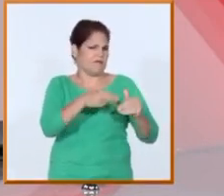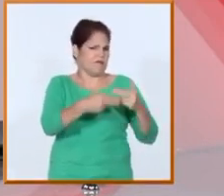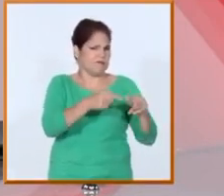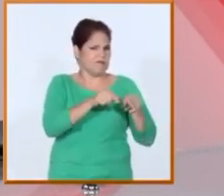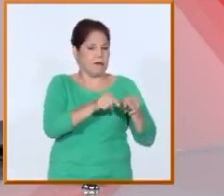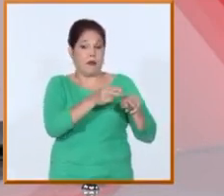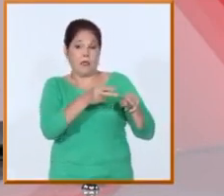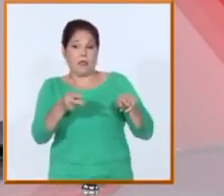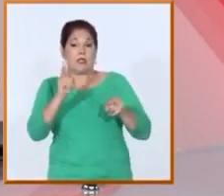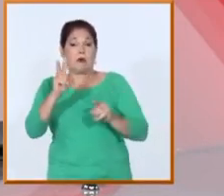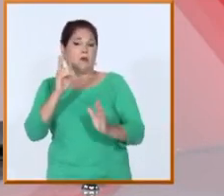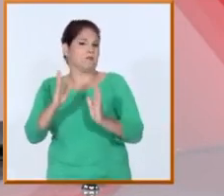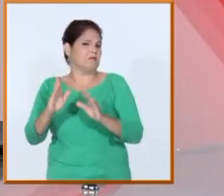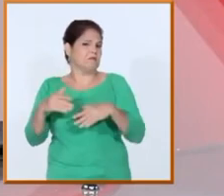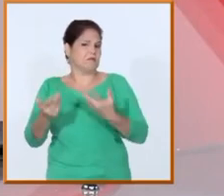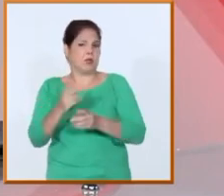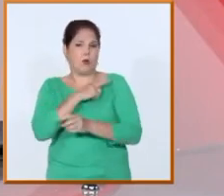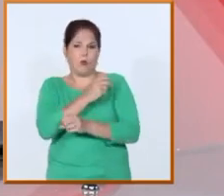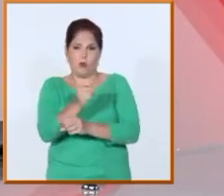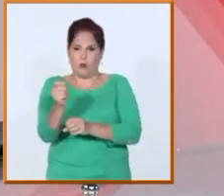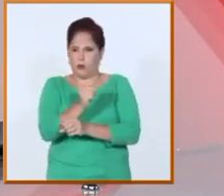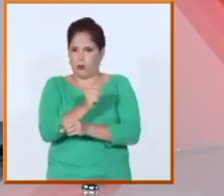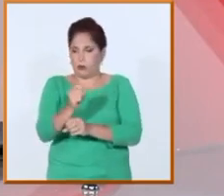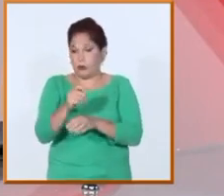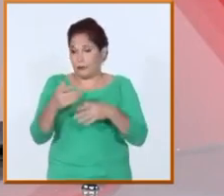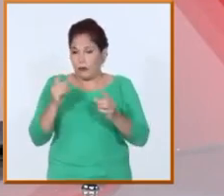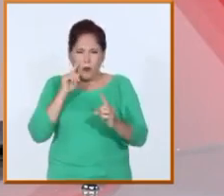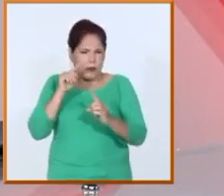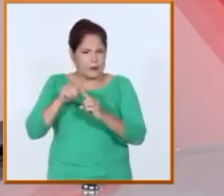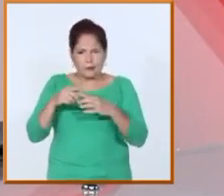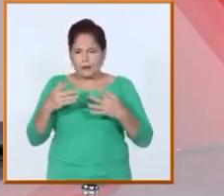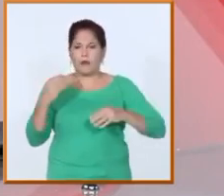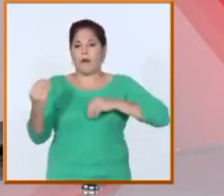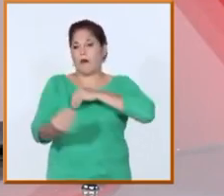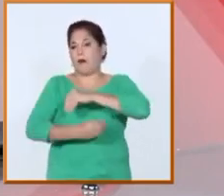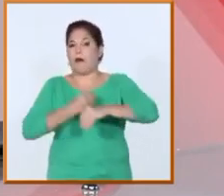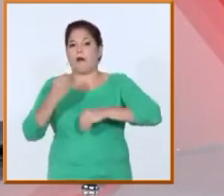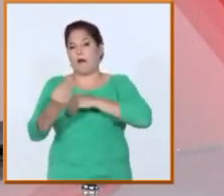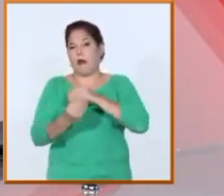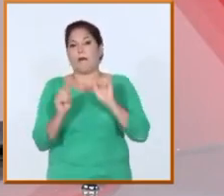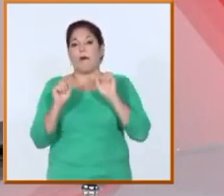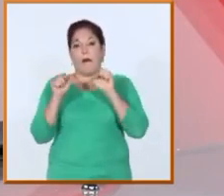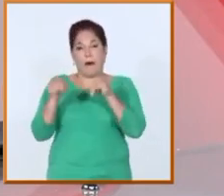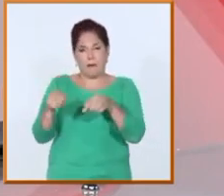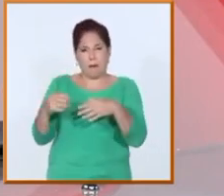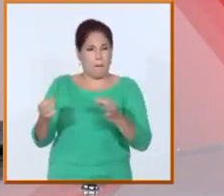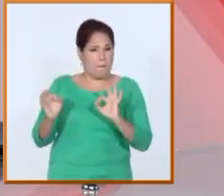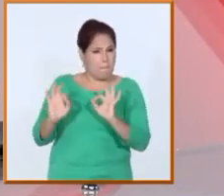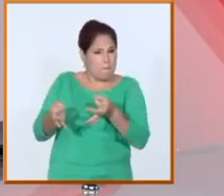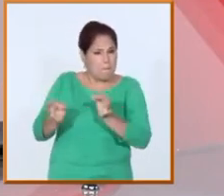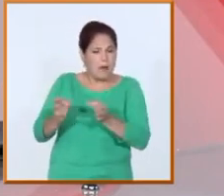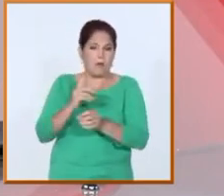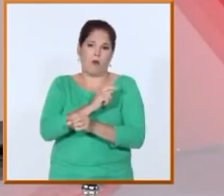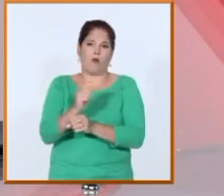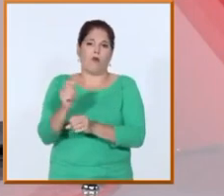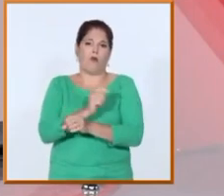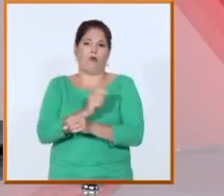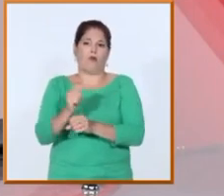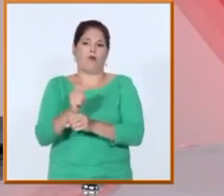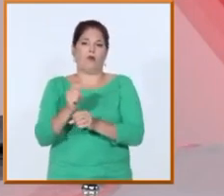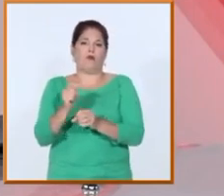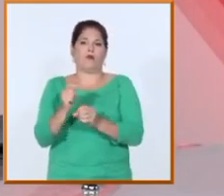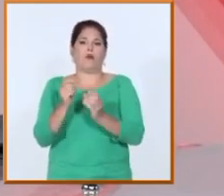segundo momento del curso escolar, cuáles son los cambios, las transformaciones que va a tener el curso escolar en la educación